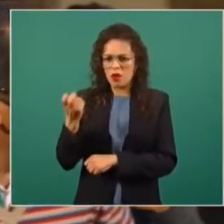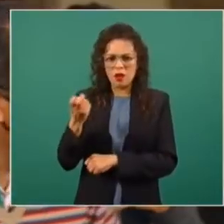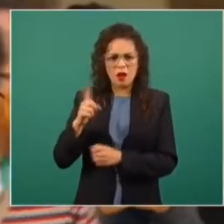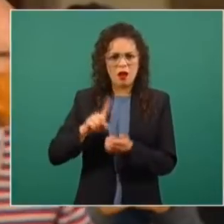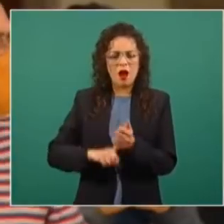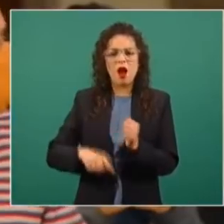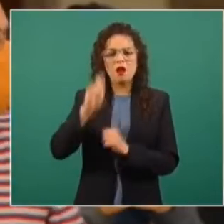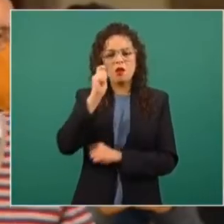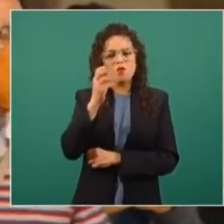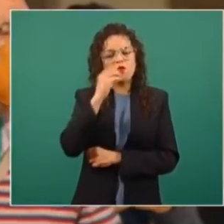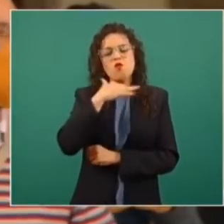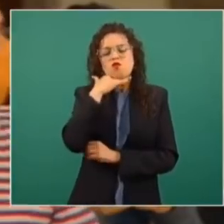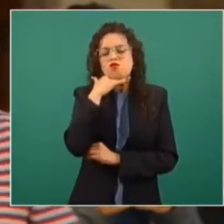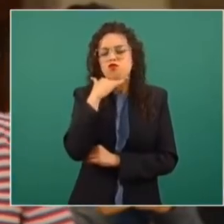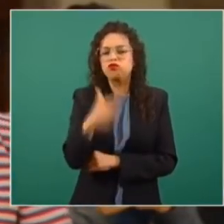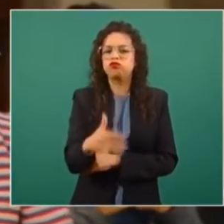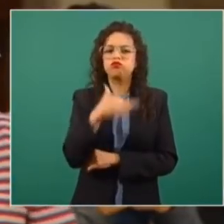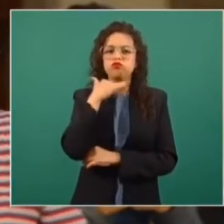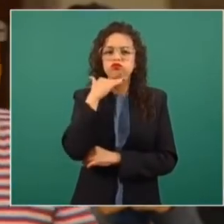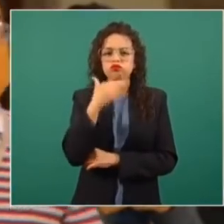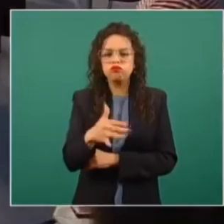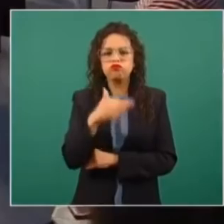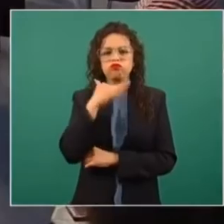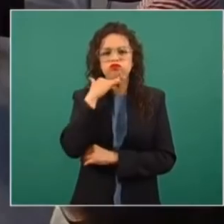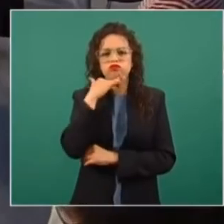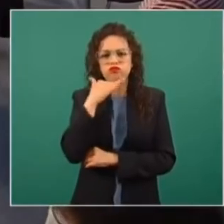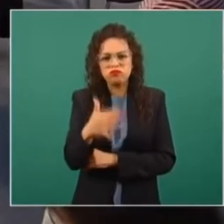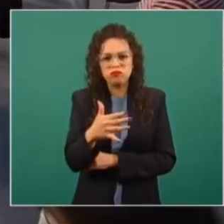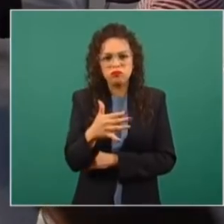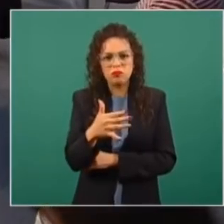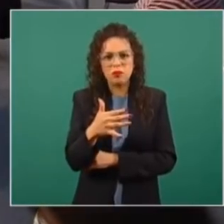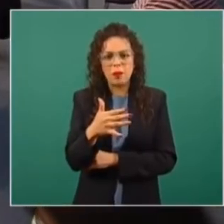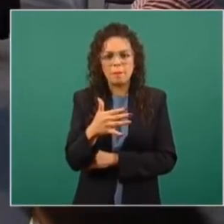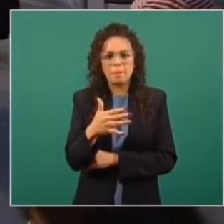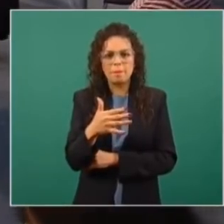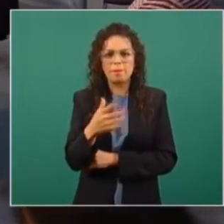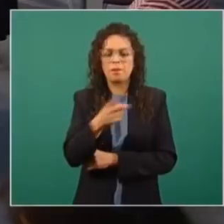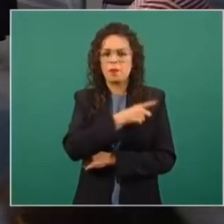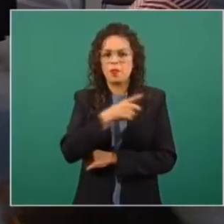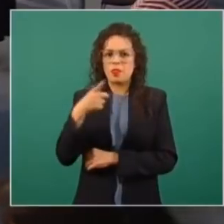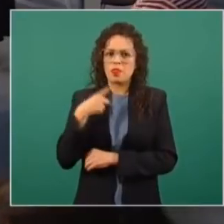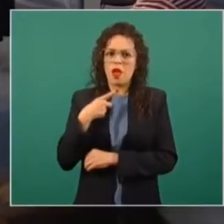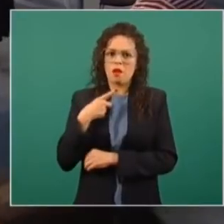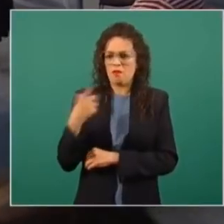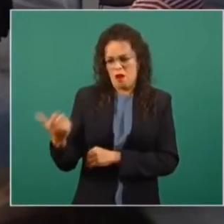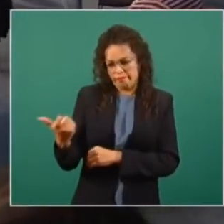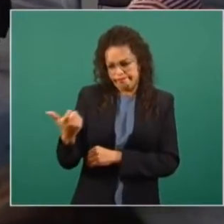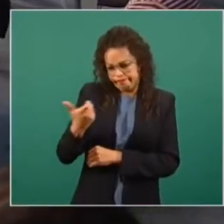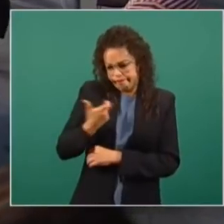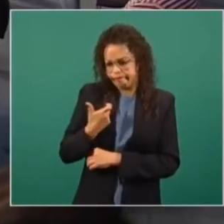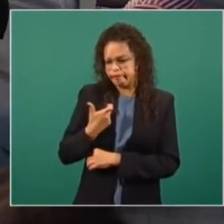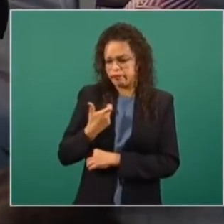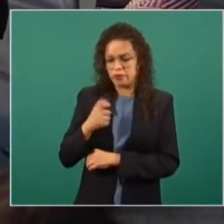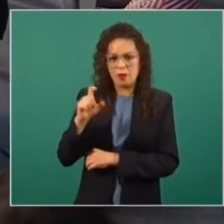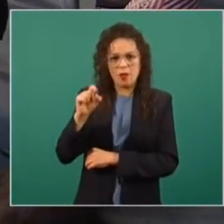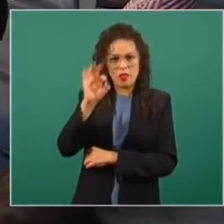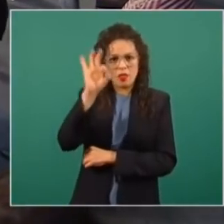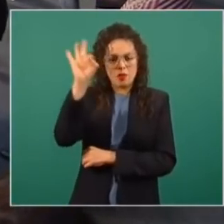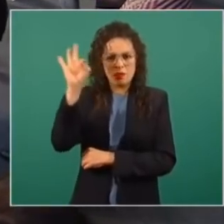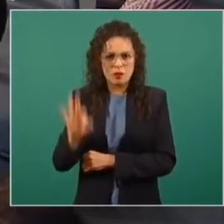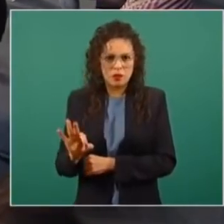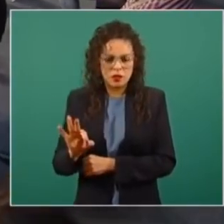mercado negro, pues piden moche que llegue hasta el 20 por ciento. Y como ya no pueden subir estos